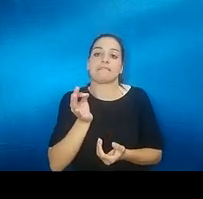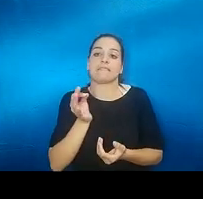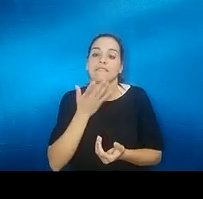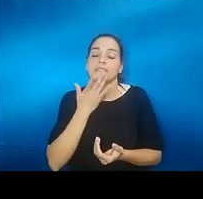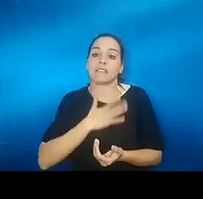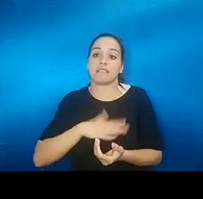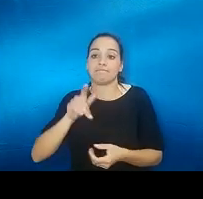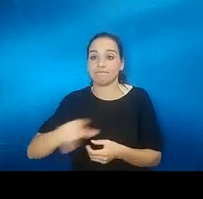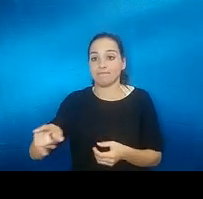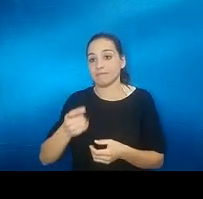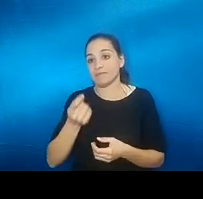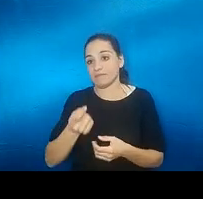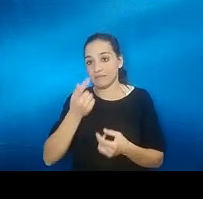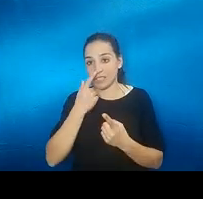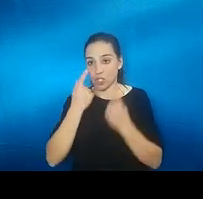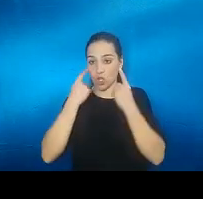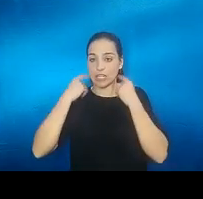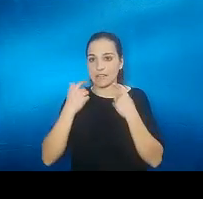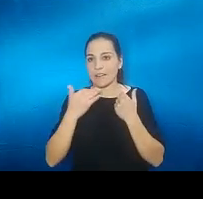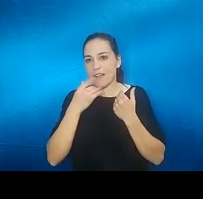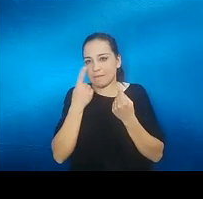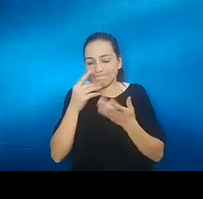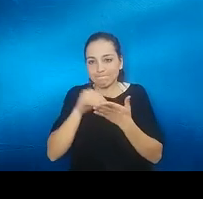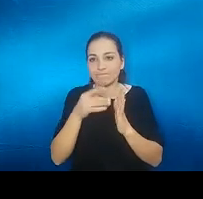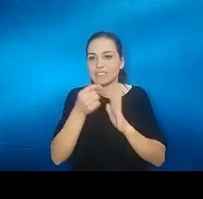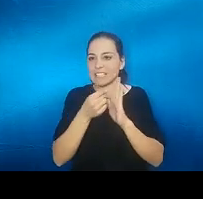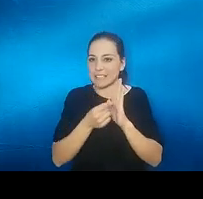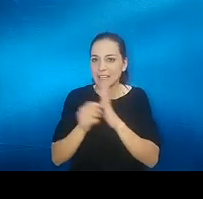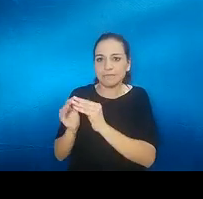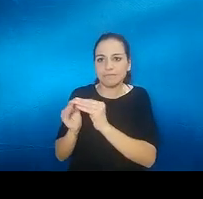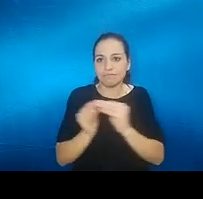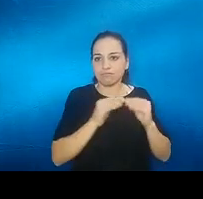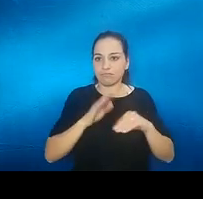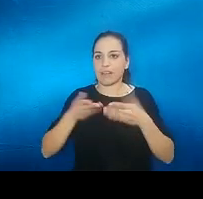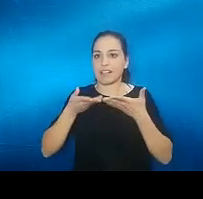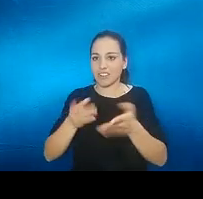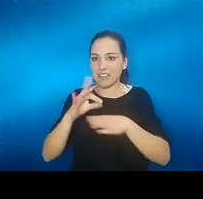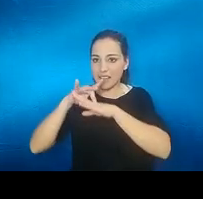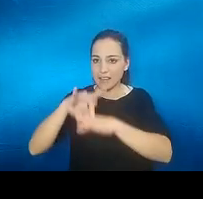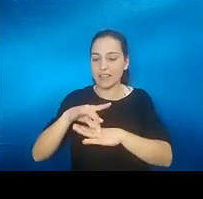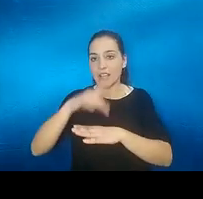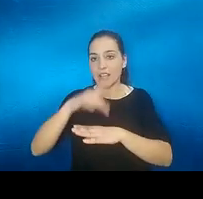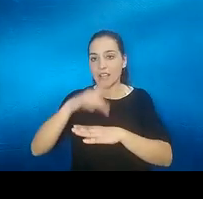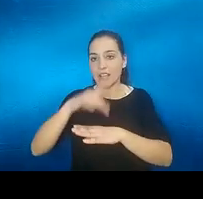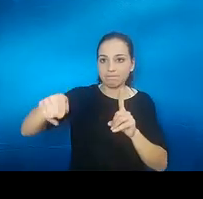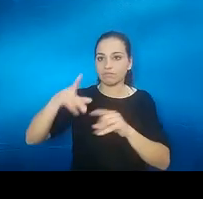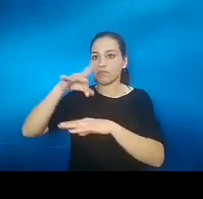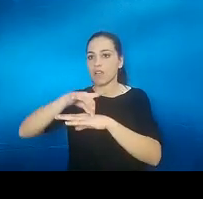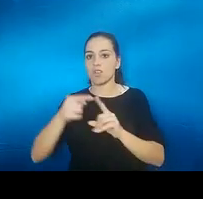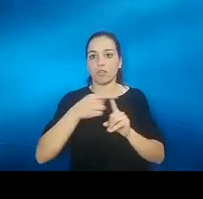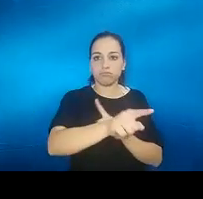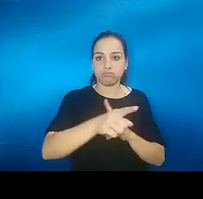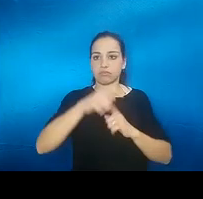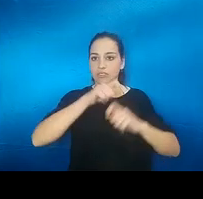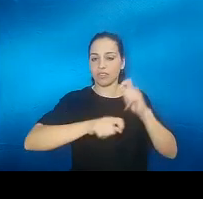otorrinos o la mayoría tengan unos criterios parecidos y que sepan derivar ya sea a